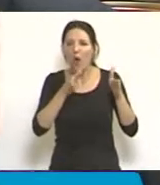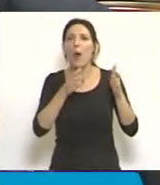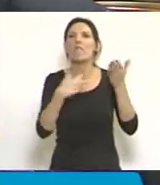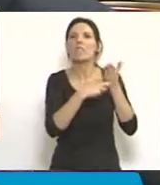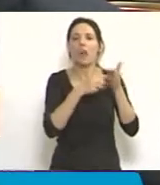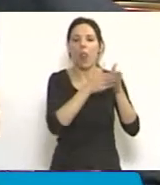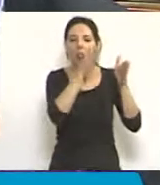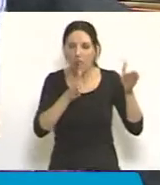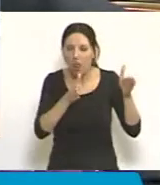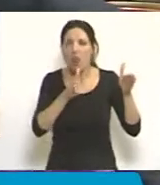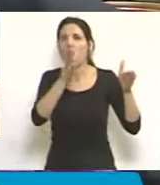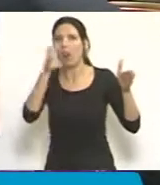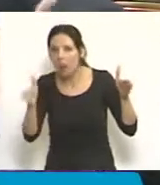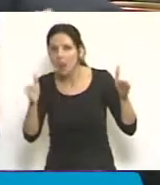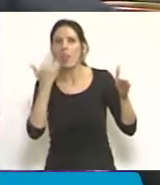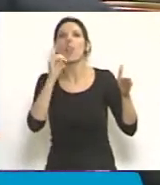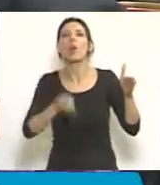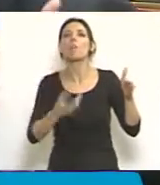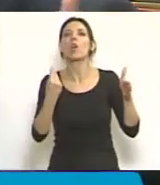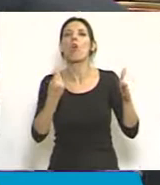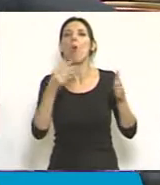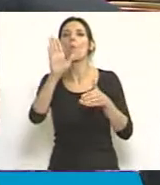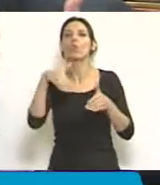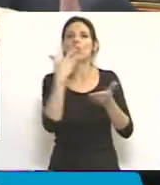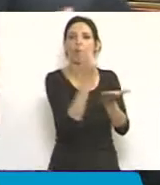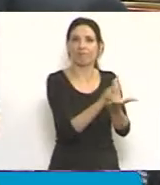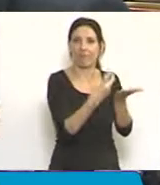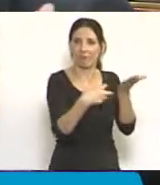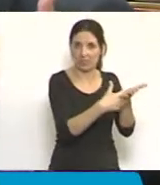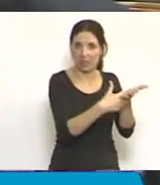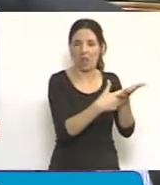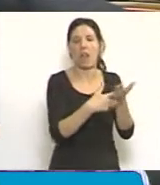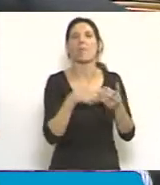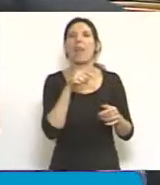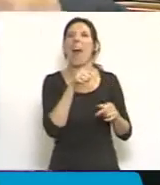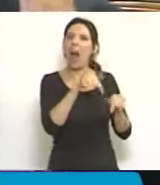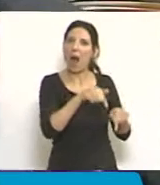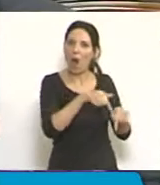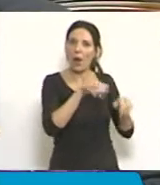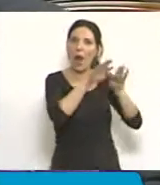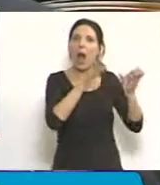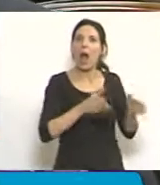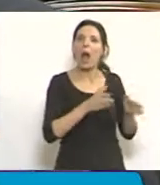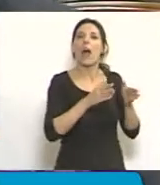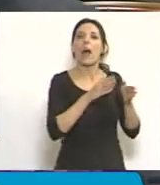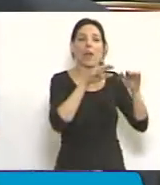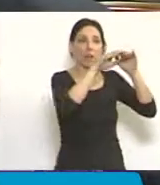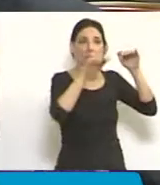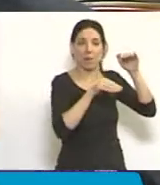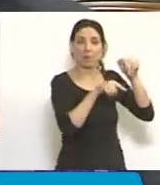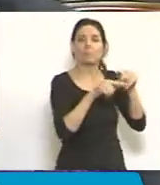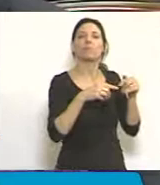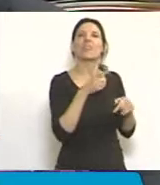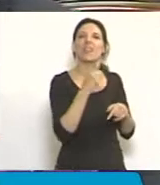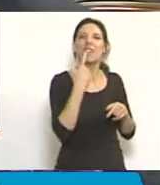forma de designación de los fiscales. Entendemos que en el caso de la Procuración tal cual está, será materia de un debate futuro. Sin